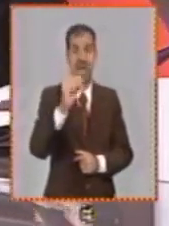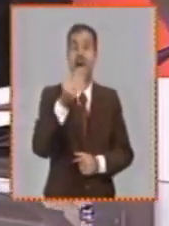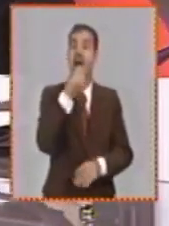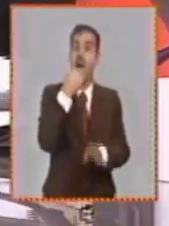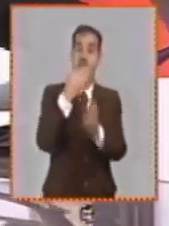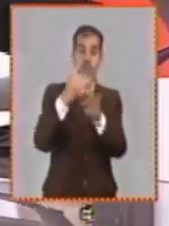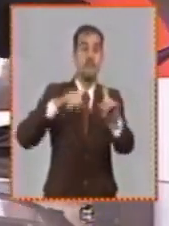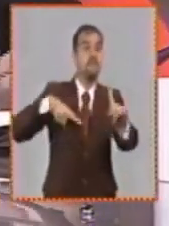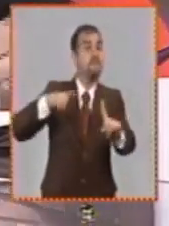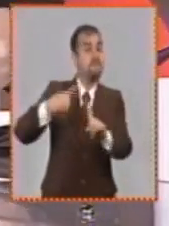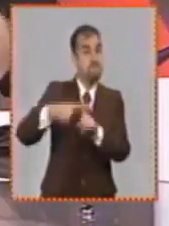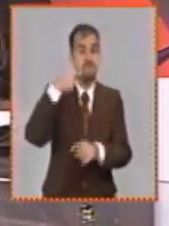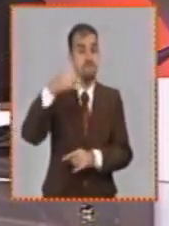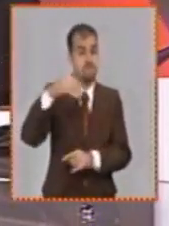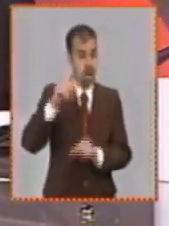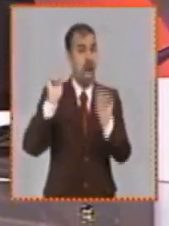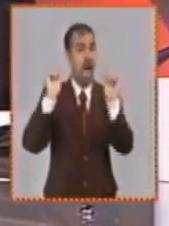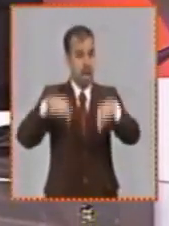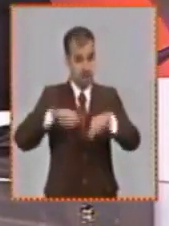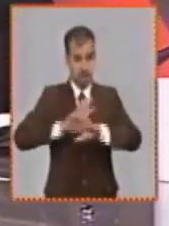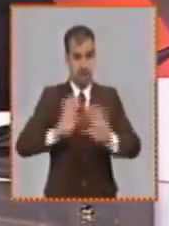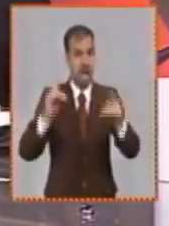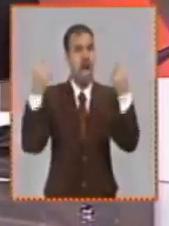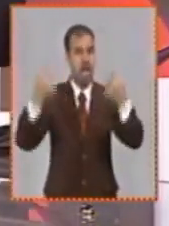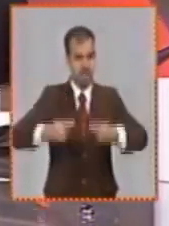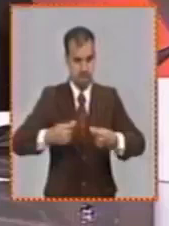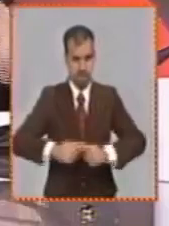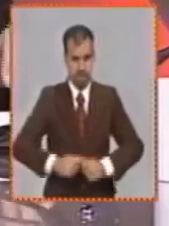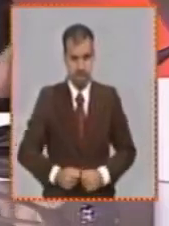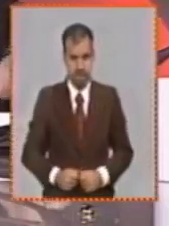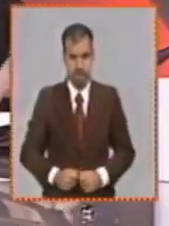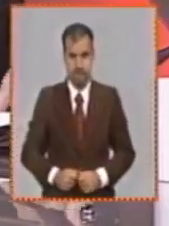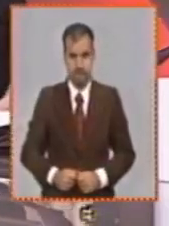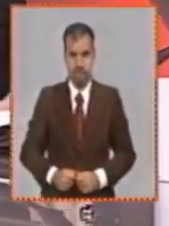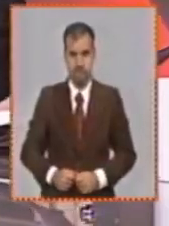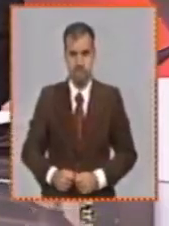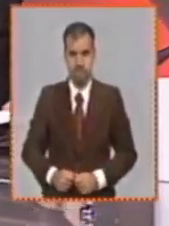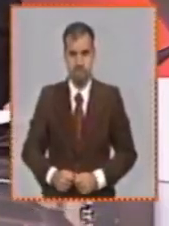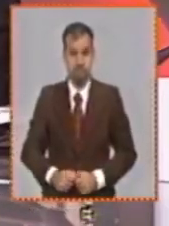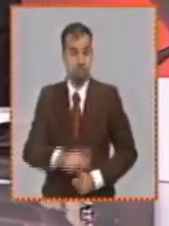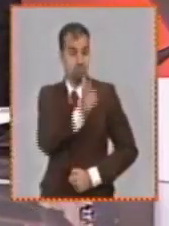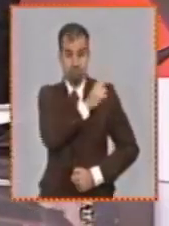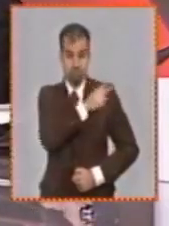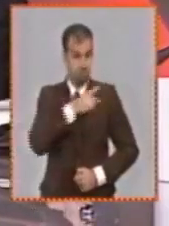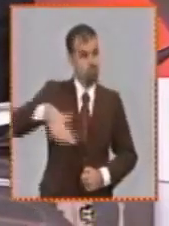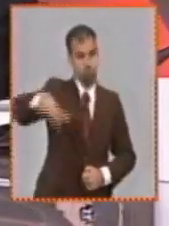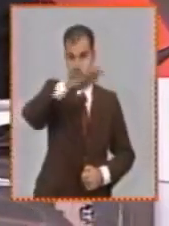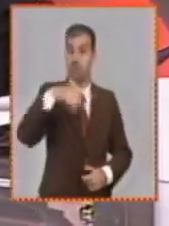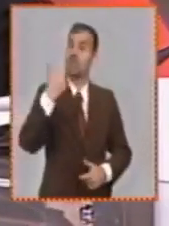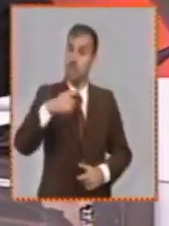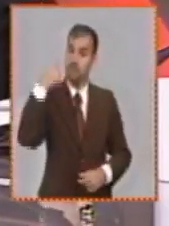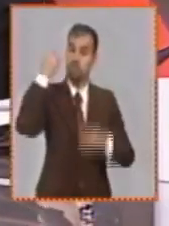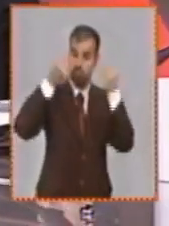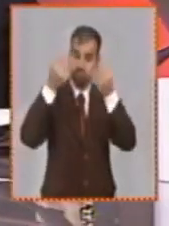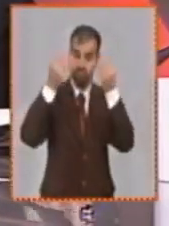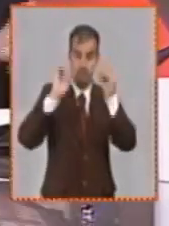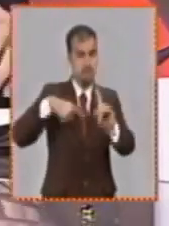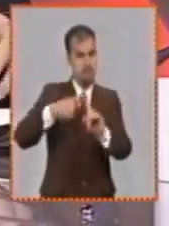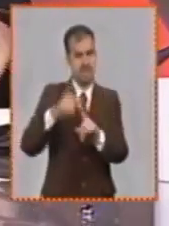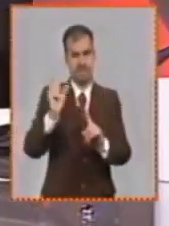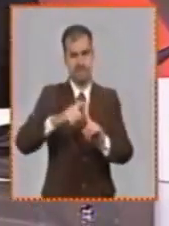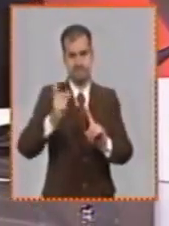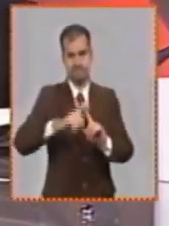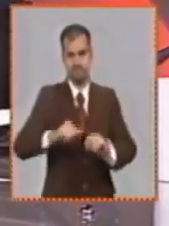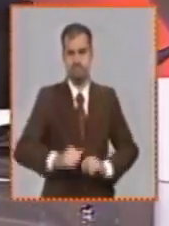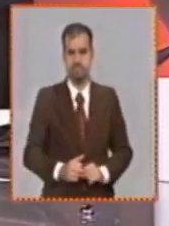merienda está incluido en esta decisión que se ha tomado y que las administraciones deben tomar en cuenta y los sindicatos en cada uno